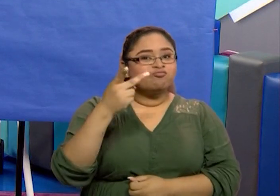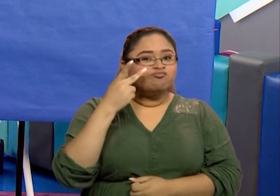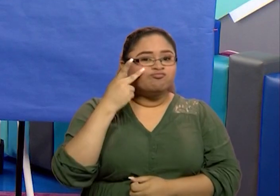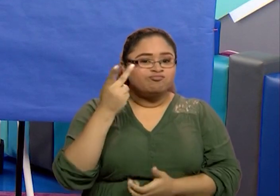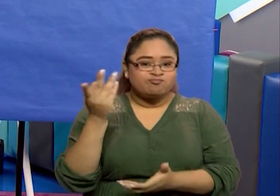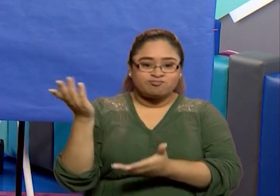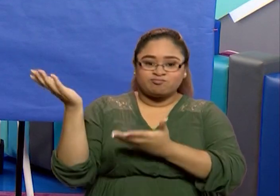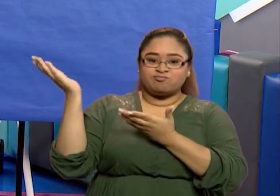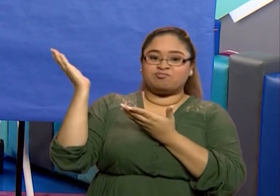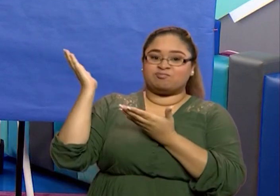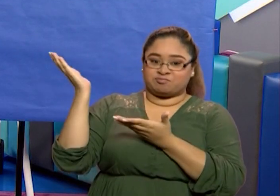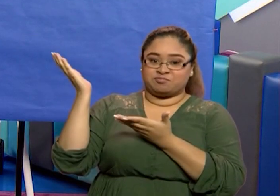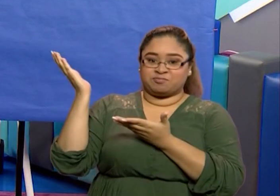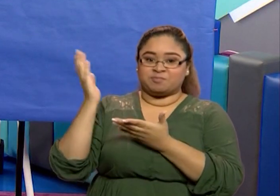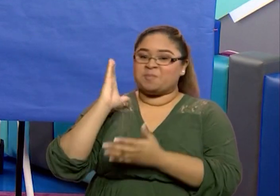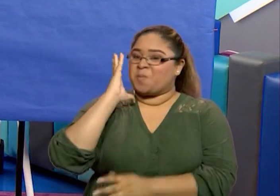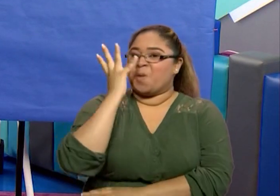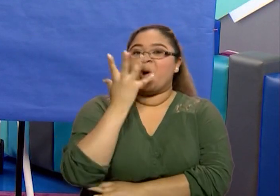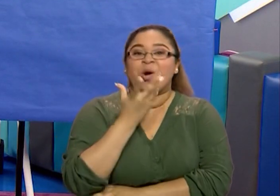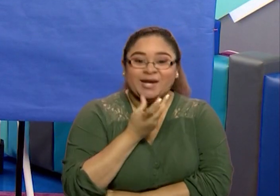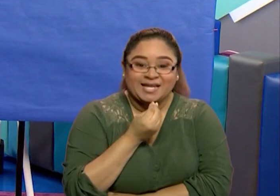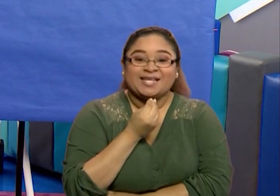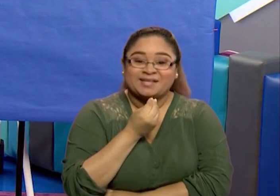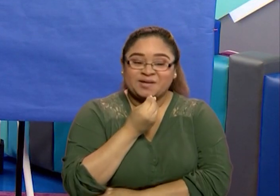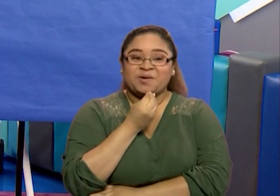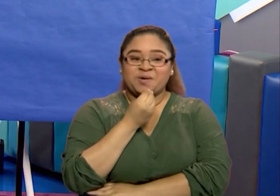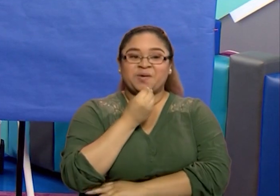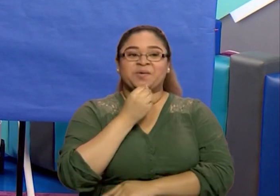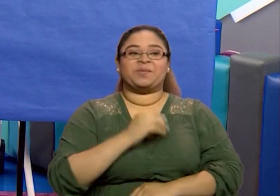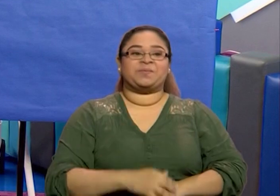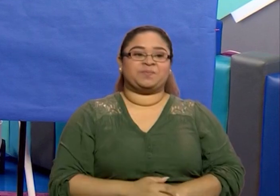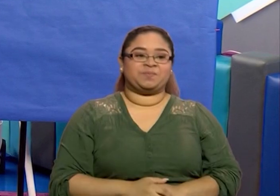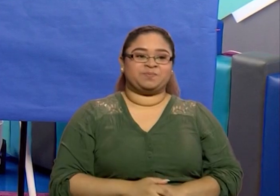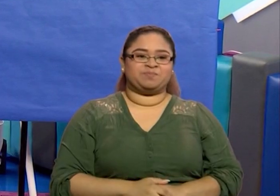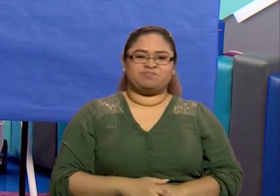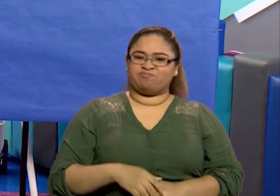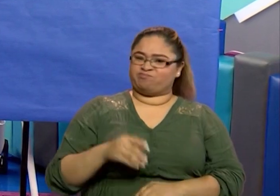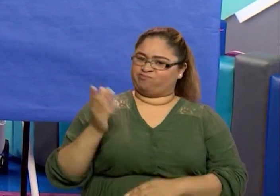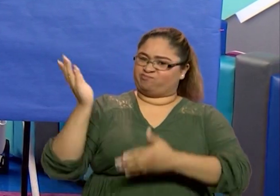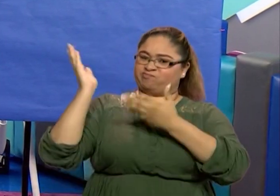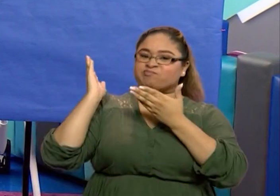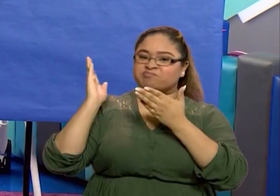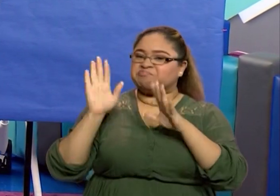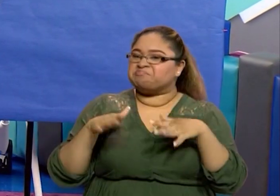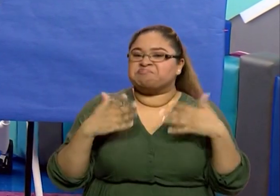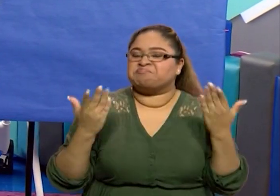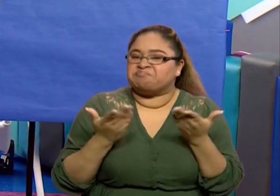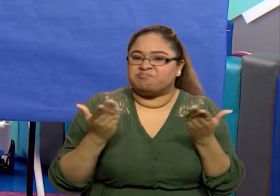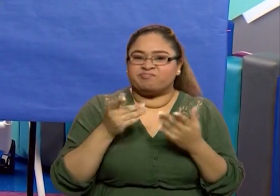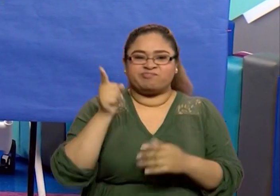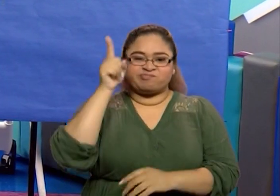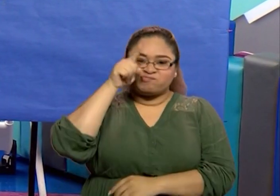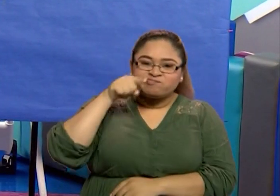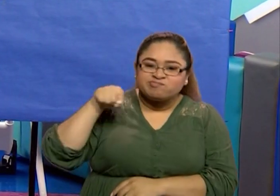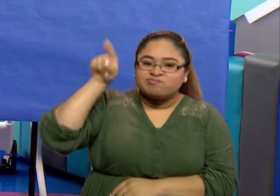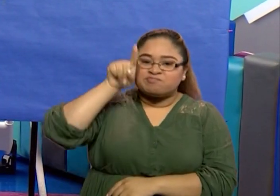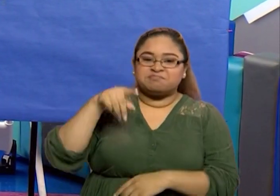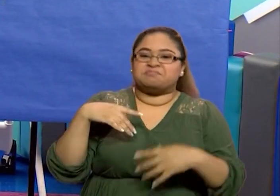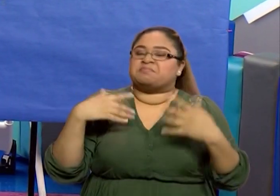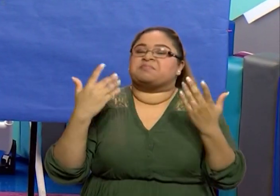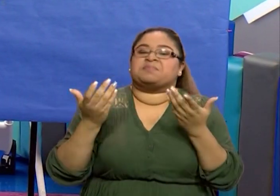fondo que tengo conmigo? ¡Qué hermoso, ¿verdad? ¿Qué pueden observar ustedes aquí? ¿Reconocen algo?